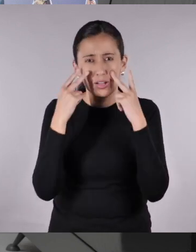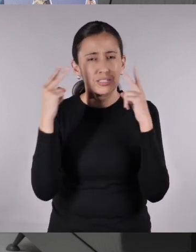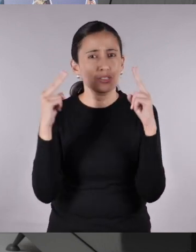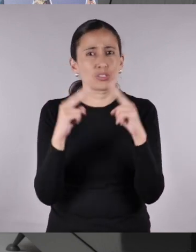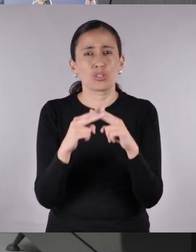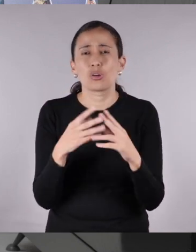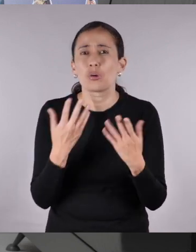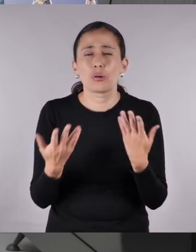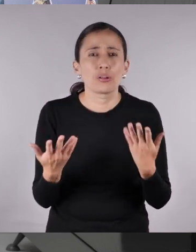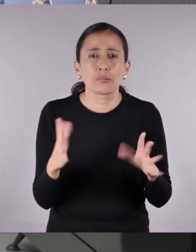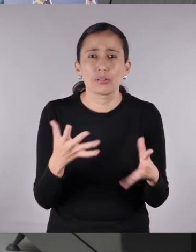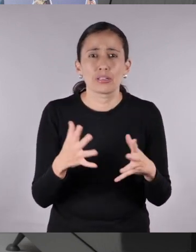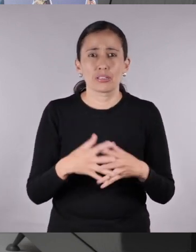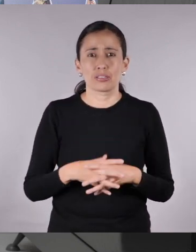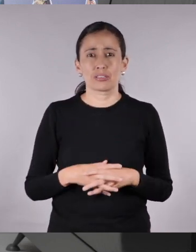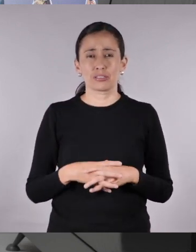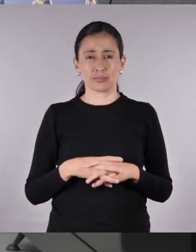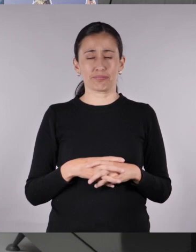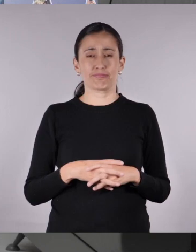¡Ni siquiera lo vieron!